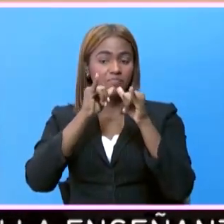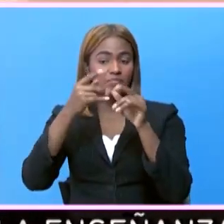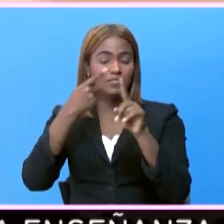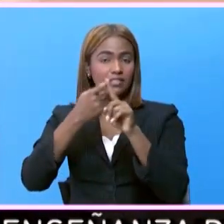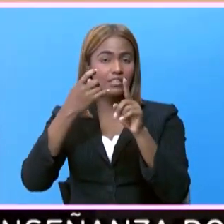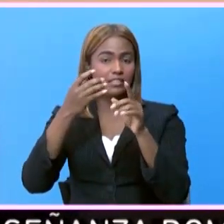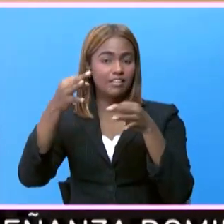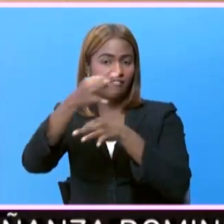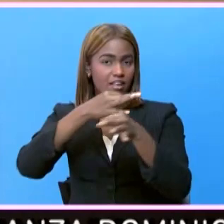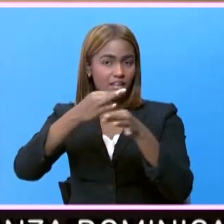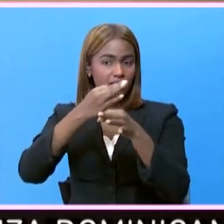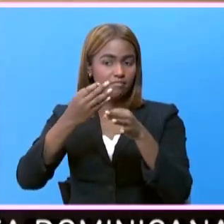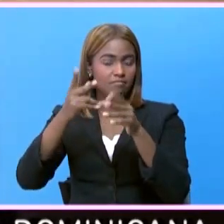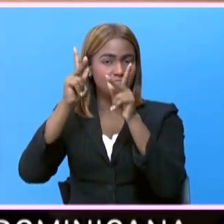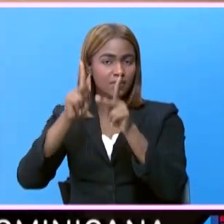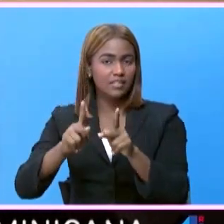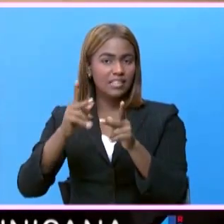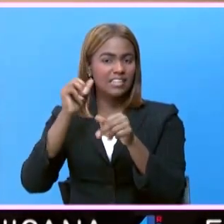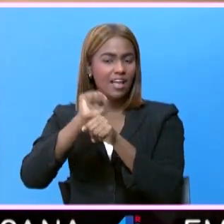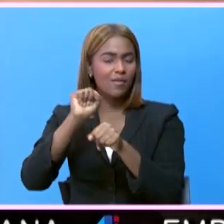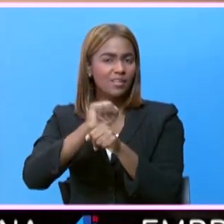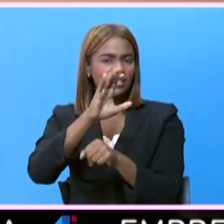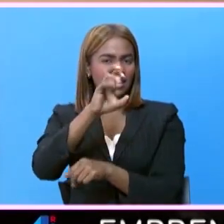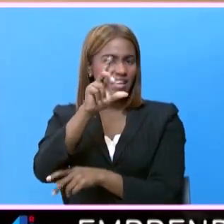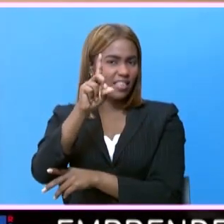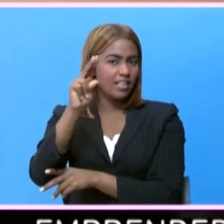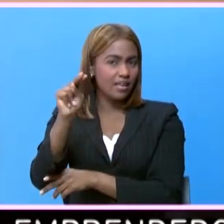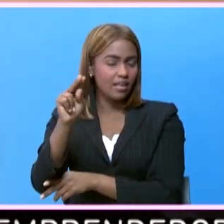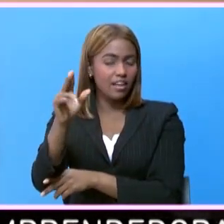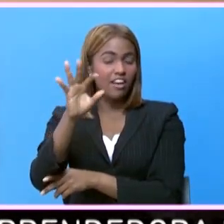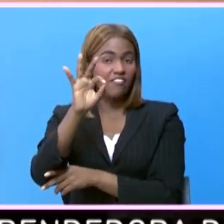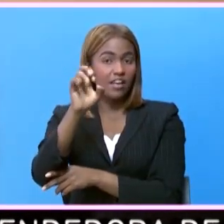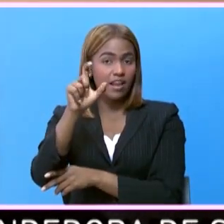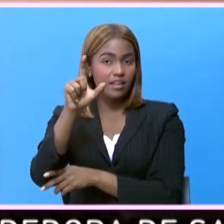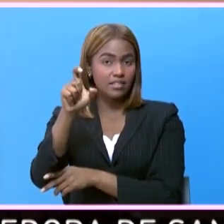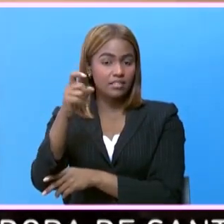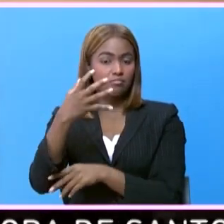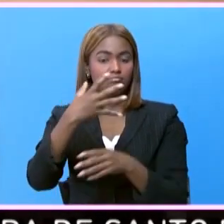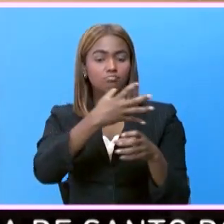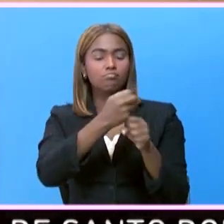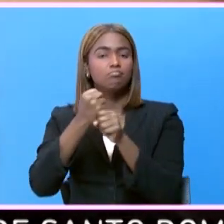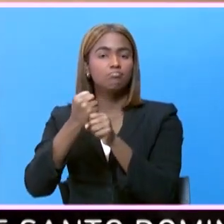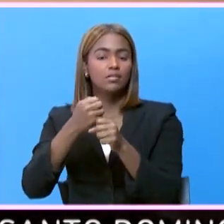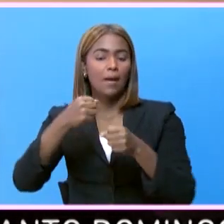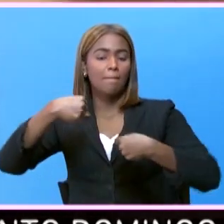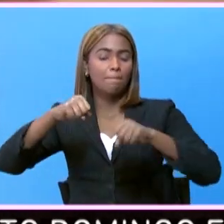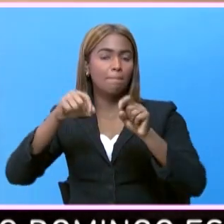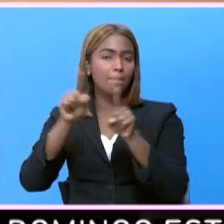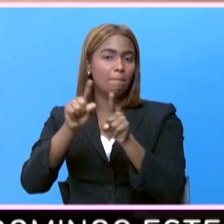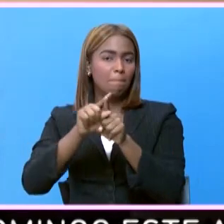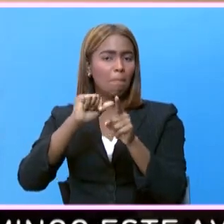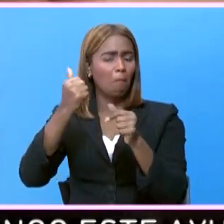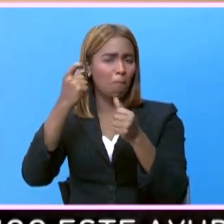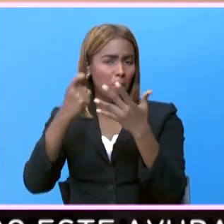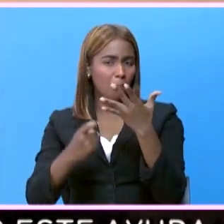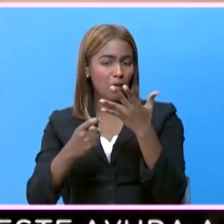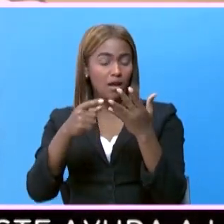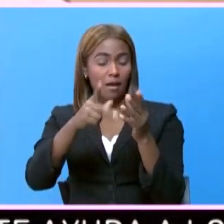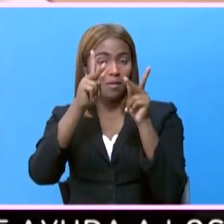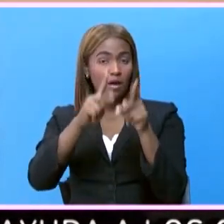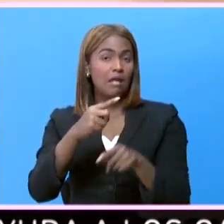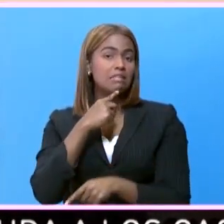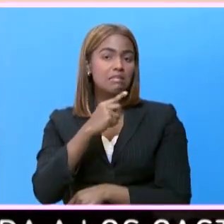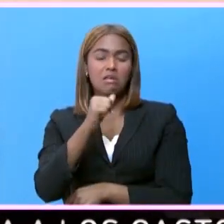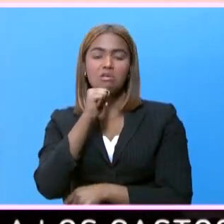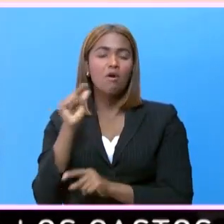Francisco de Macorís y reportero de CDN, Félix Vargas, fue despojado de una pasola y otras pertenencias. El comunicador dice